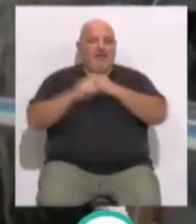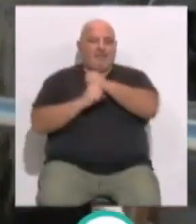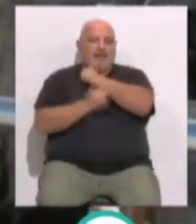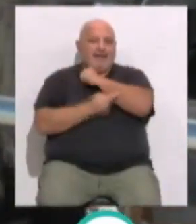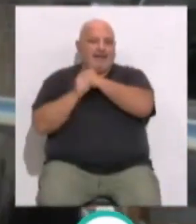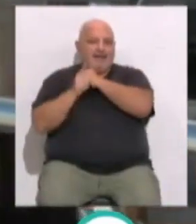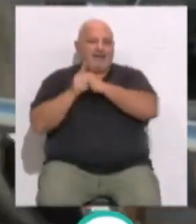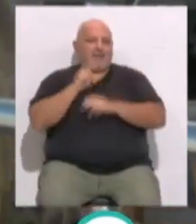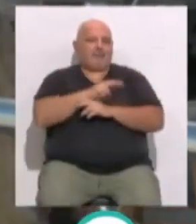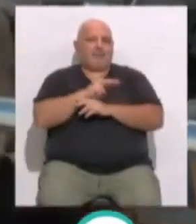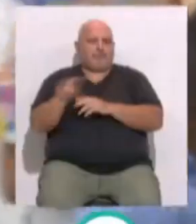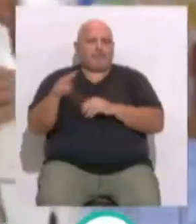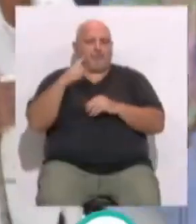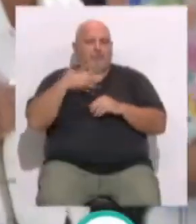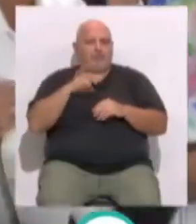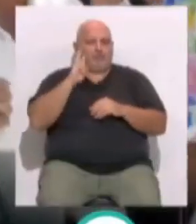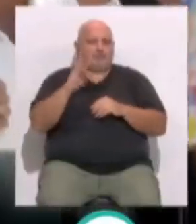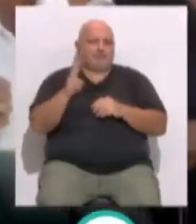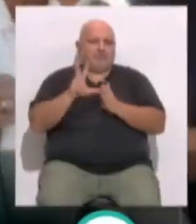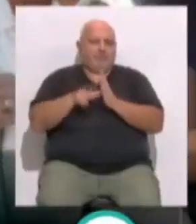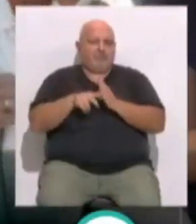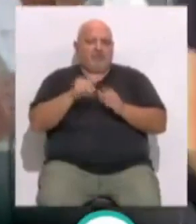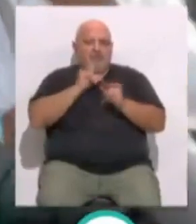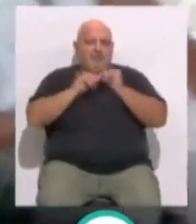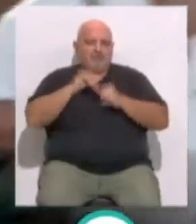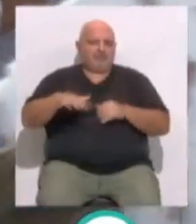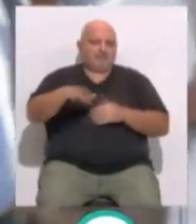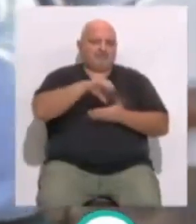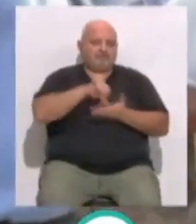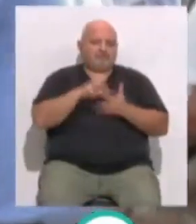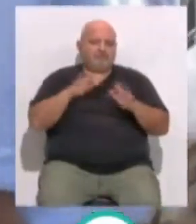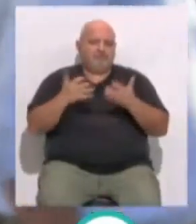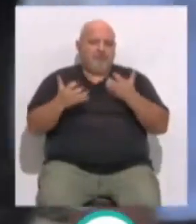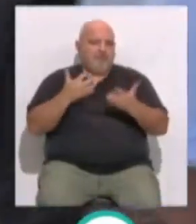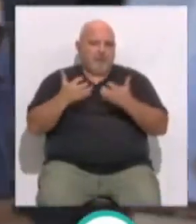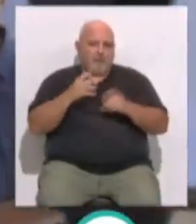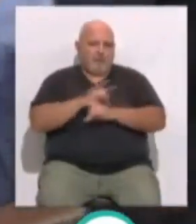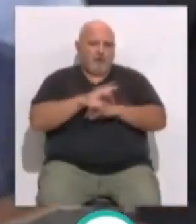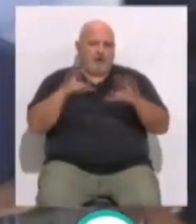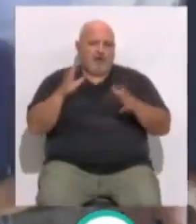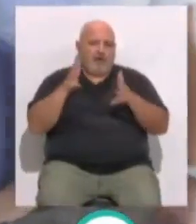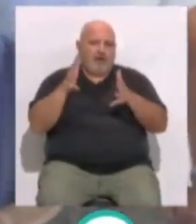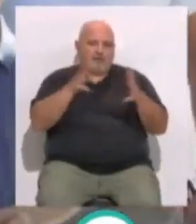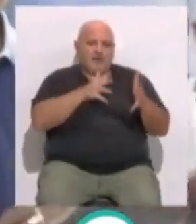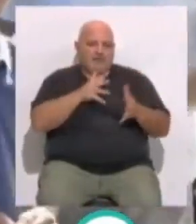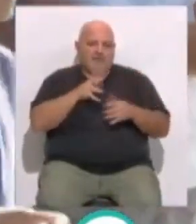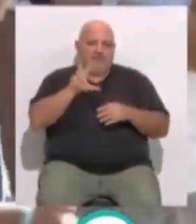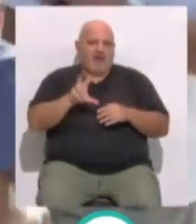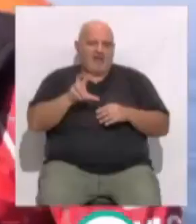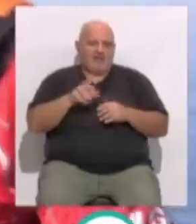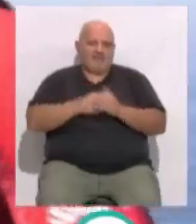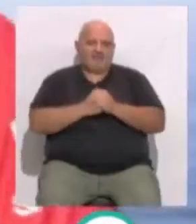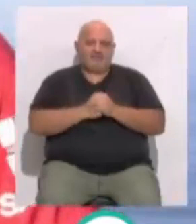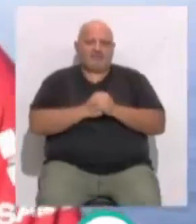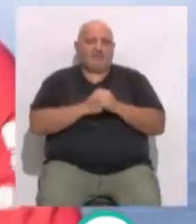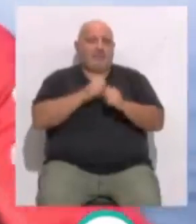la posibilidad de ver las carreras y luego tomarse algo por el centro de CELGP... ...que es espectacular, así que más vale la pena probarlo y luego ver.